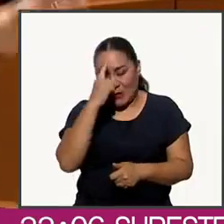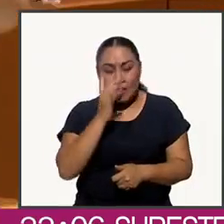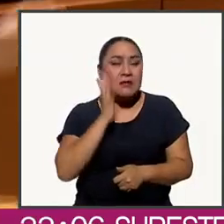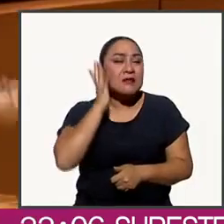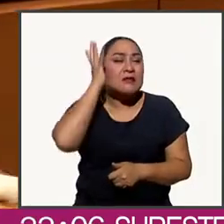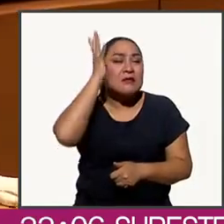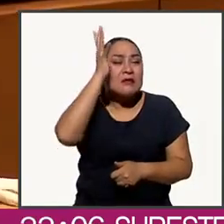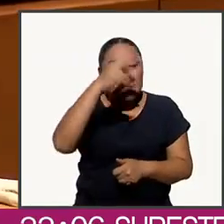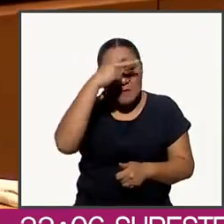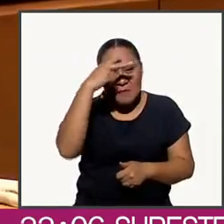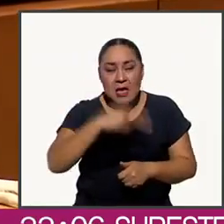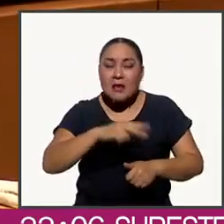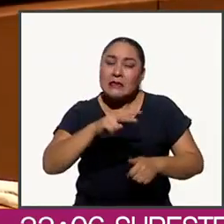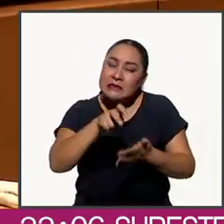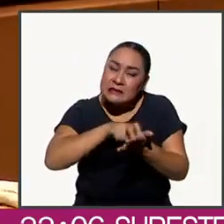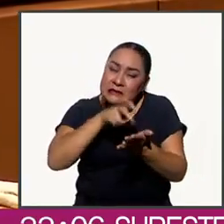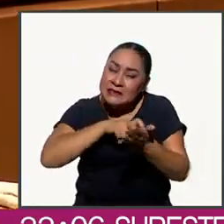el rumbo de México. 11 Noticias.